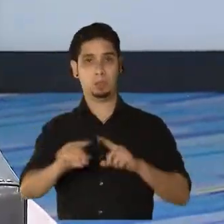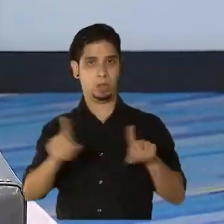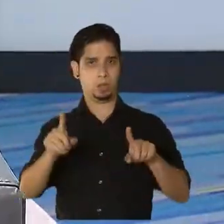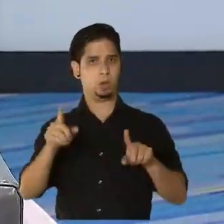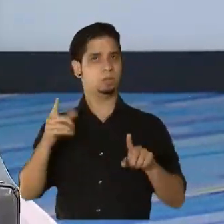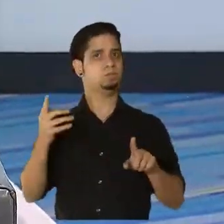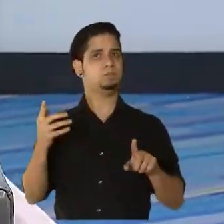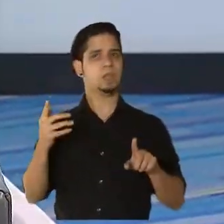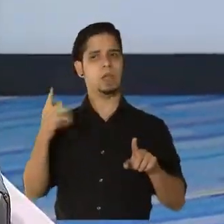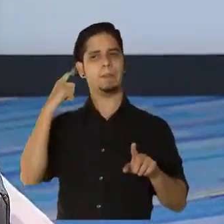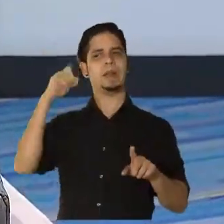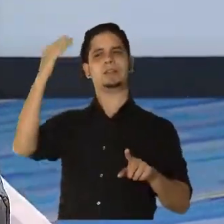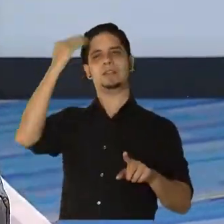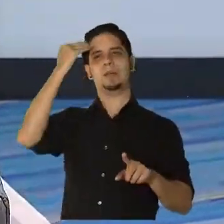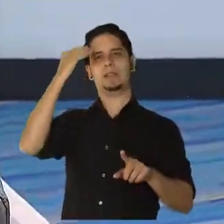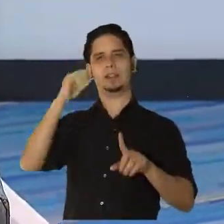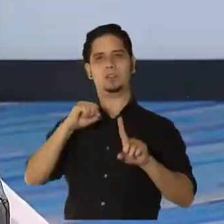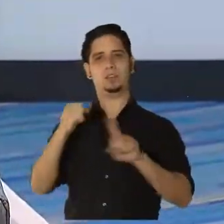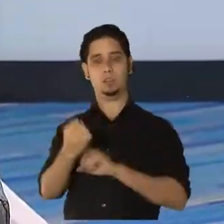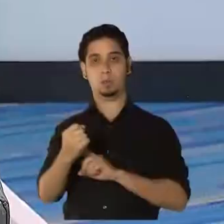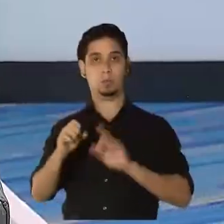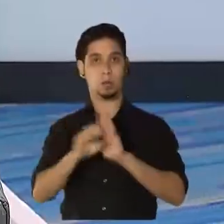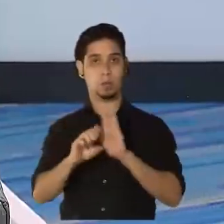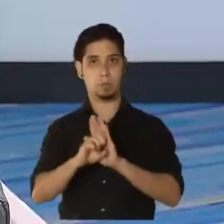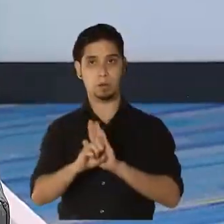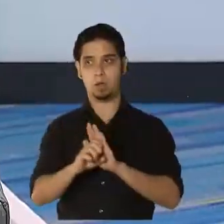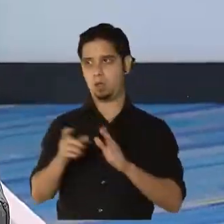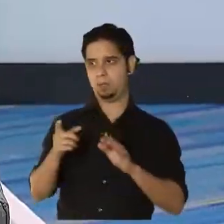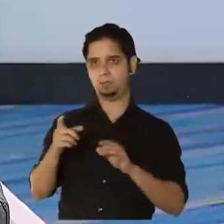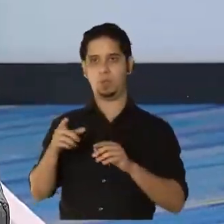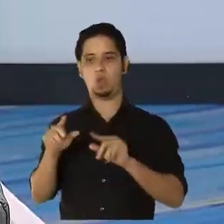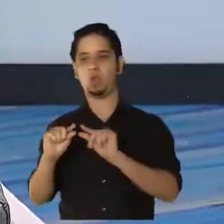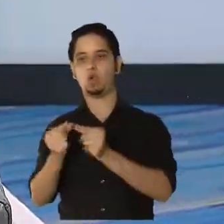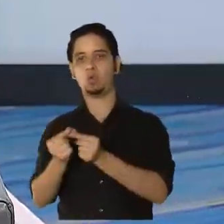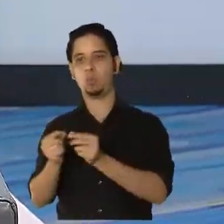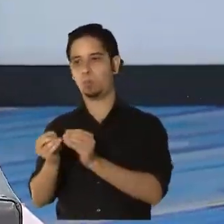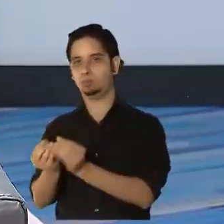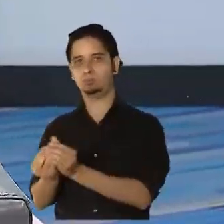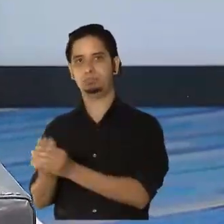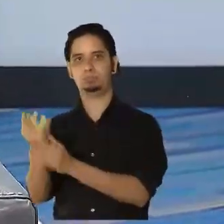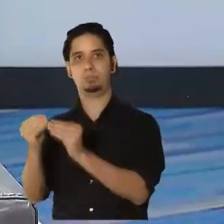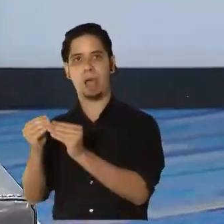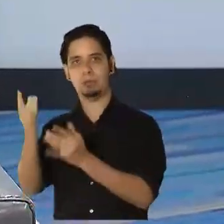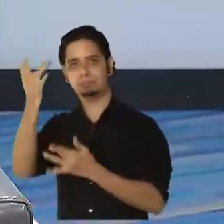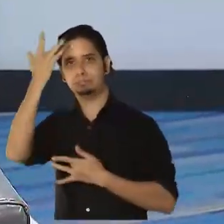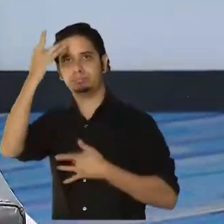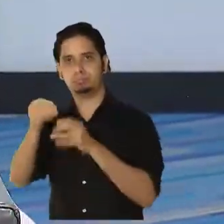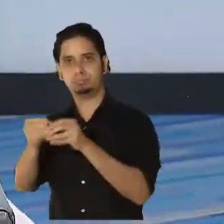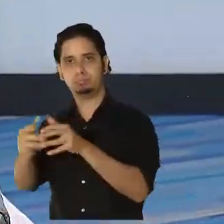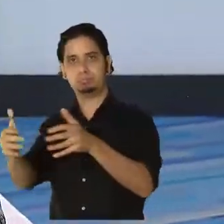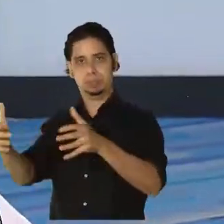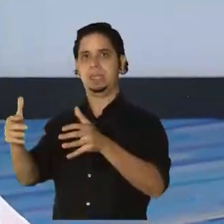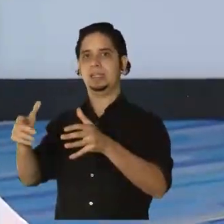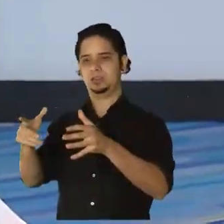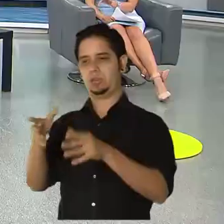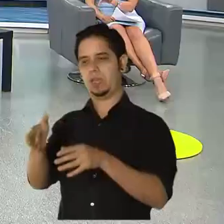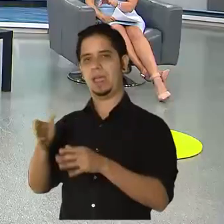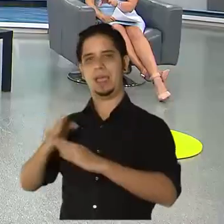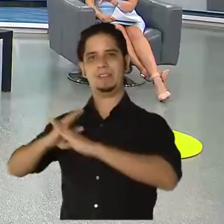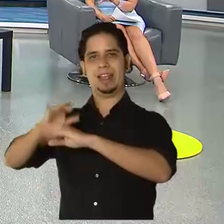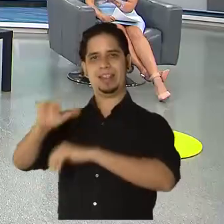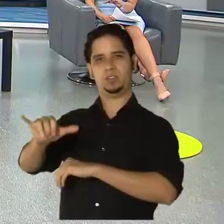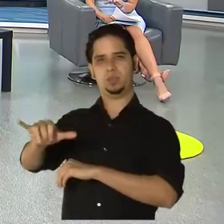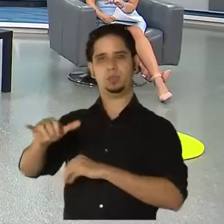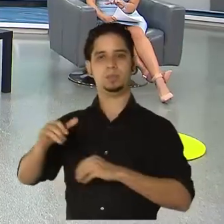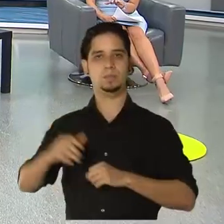precisamente esta situación, que es que estén los múltiples brotes, las múltiples transmisiones a nivel comunitario. En este caso se ha